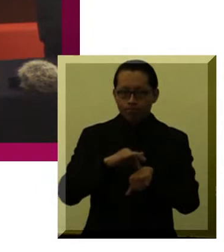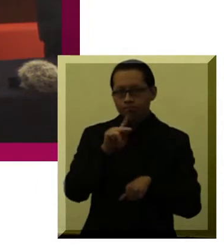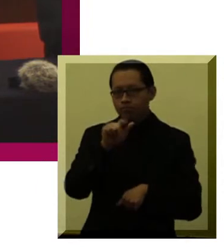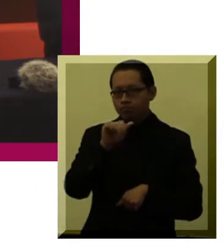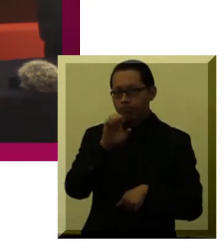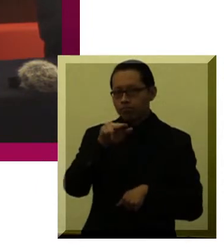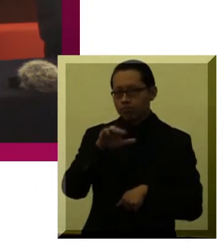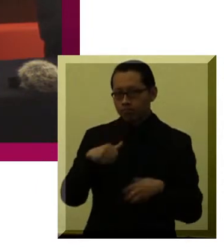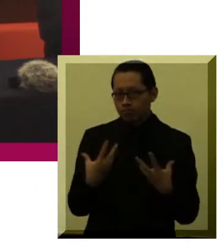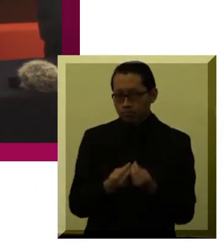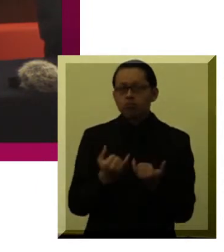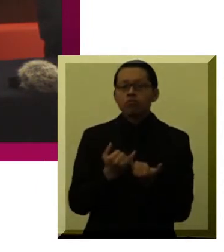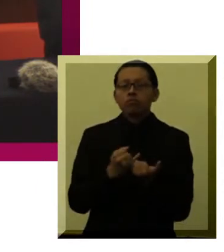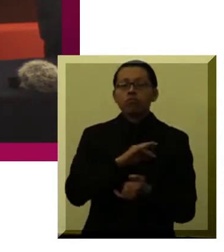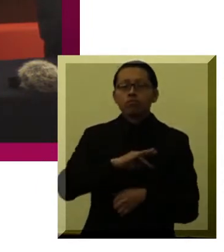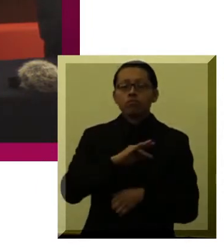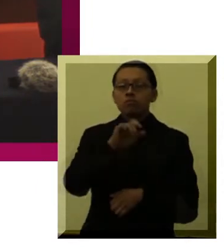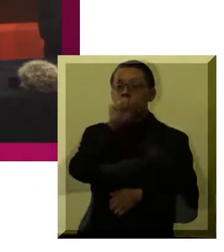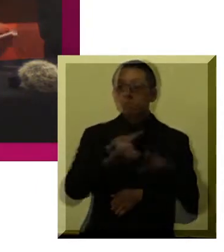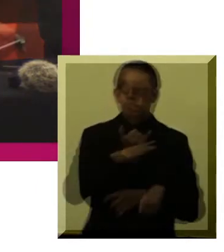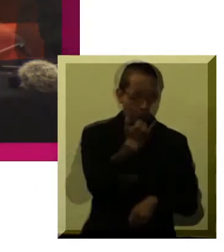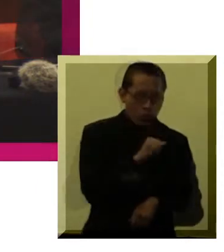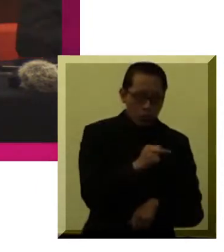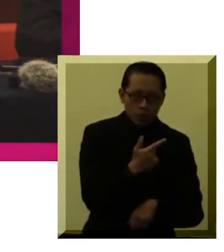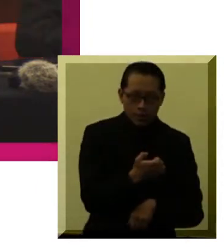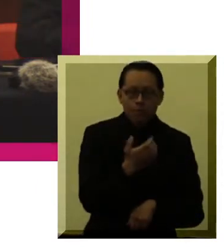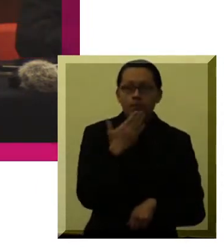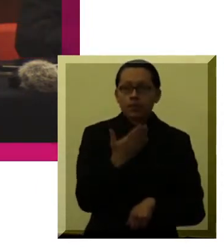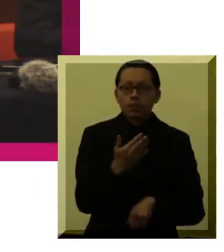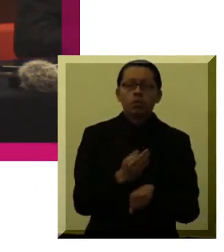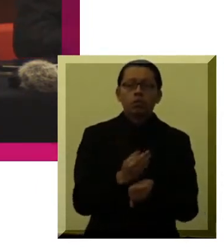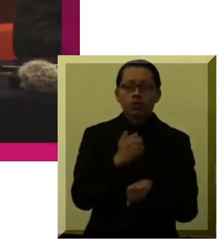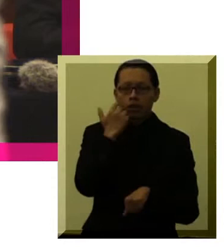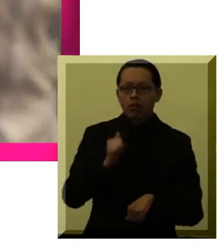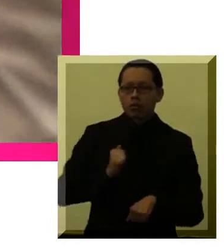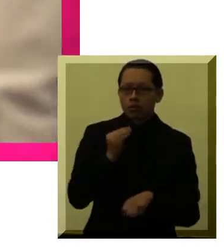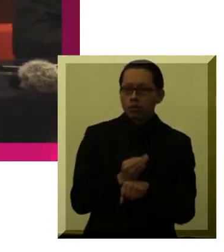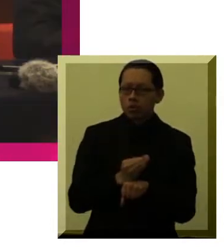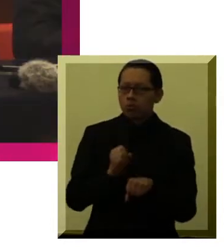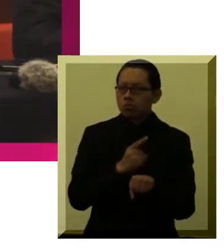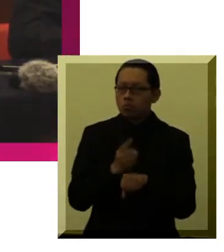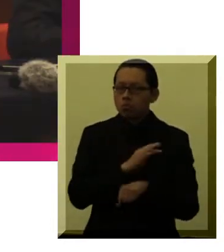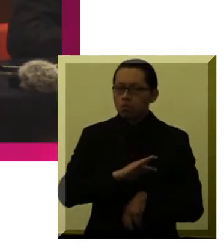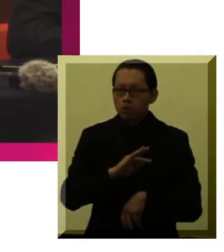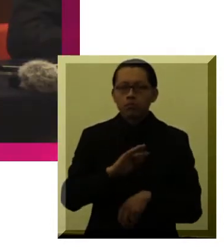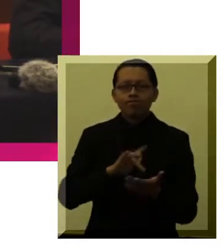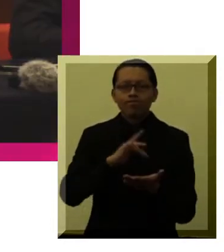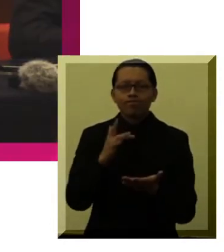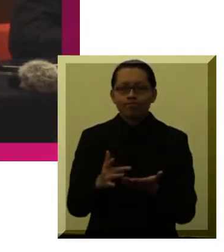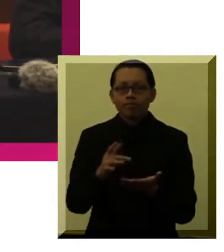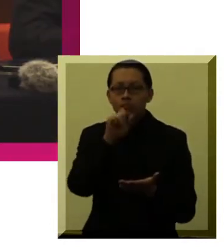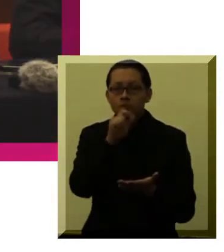gracias, a Litiga Oleh y Sabicity Rights International. Quiero también aprovechar la oportunidad para agradecer al Open